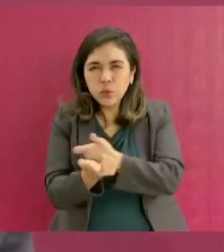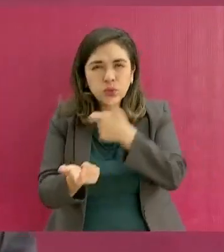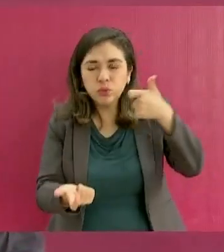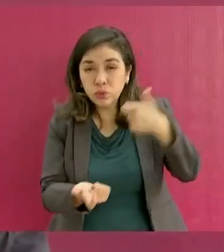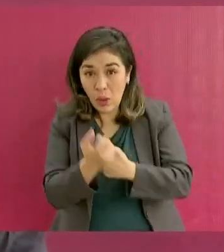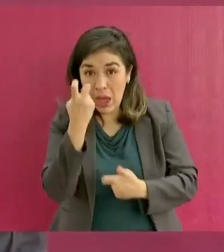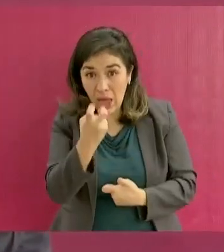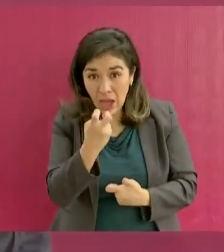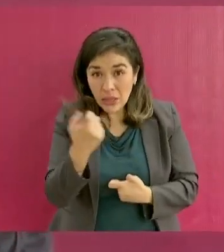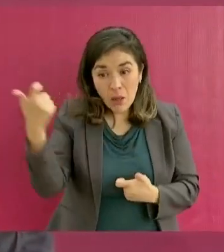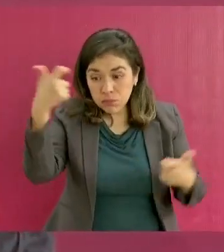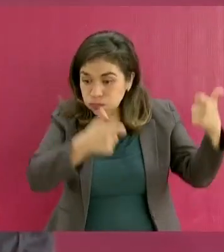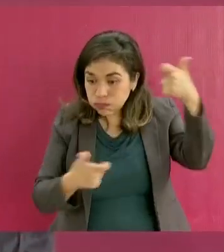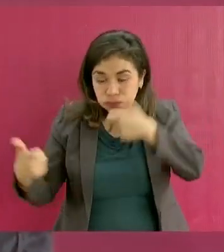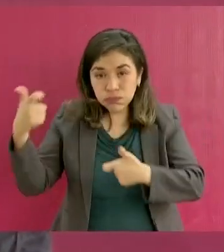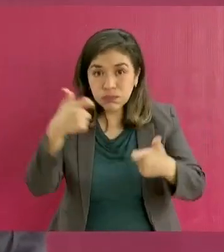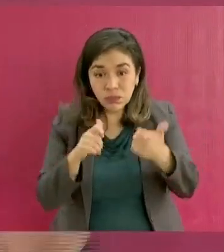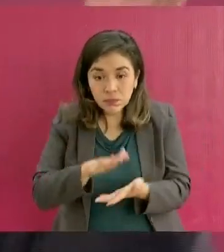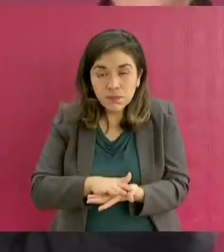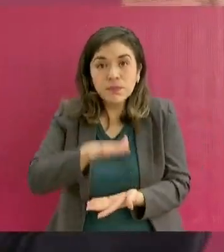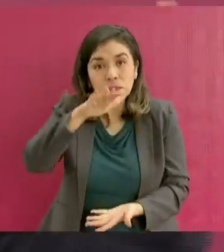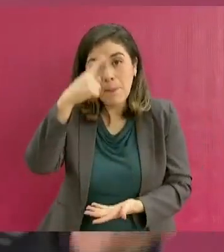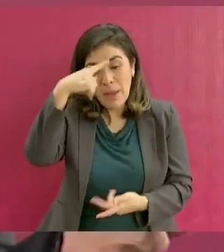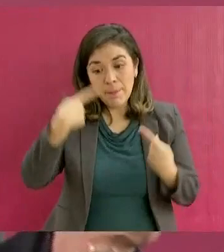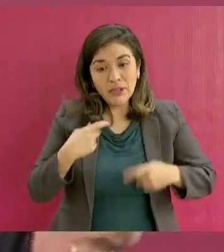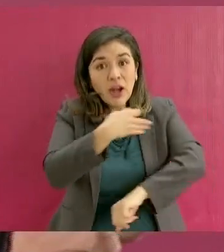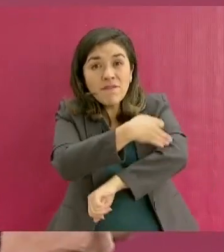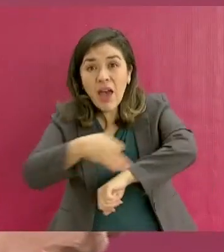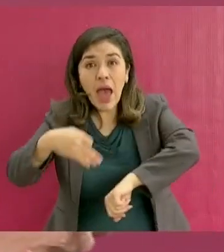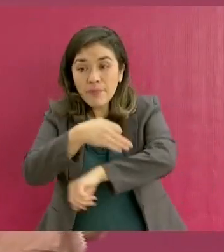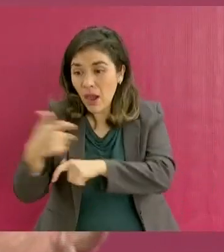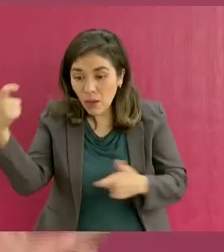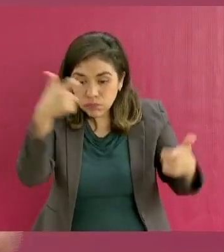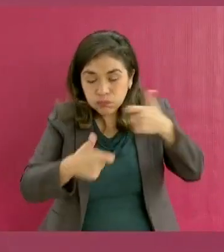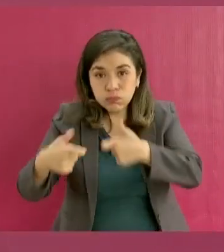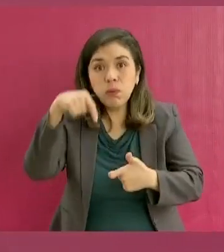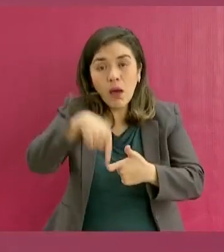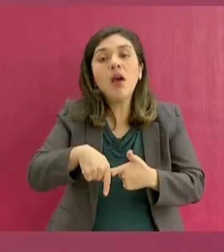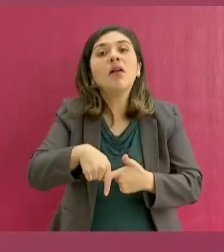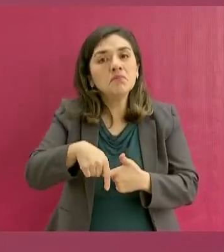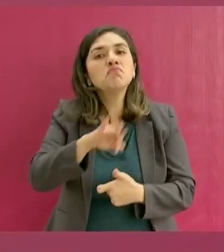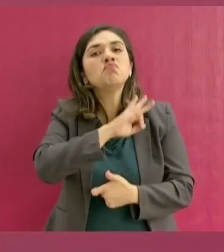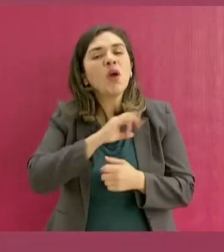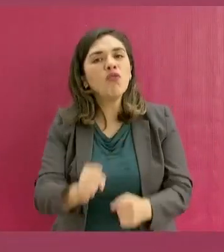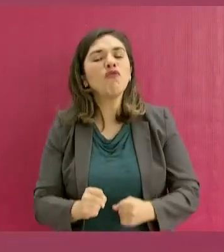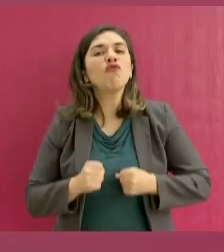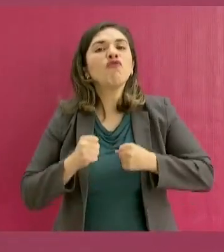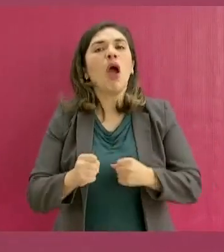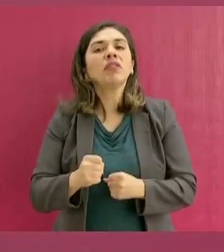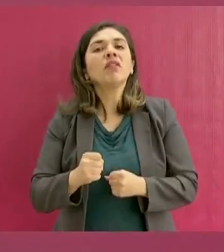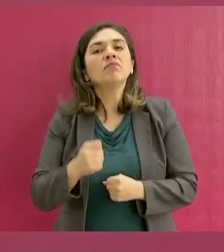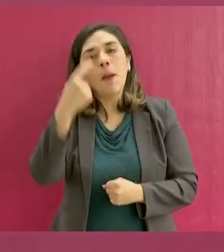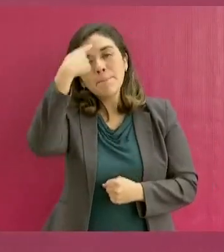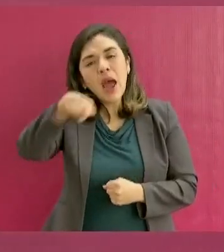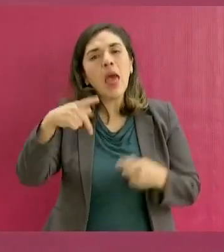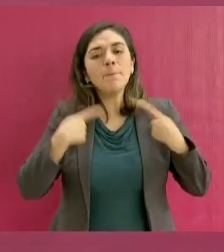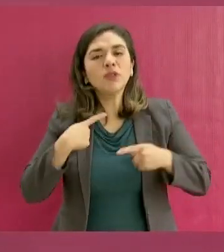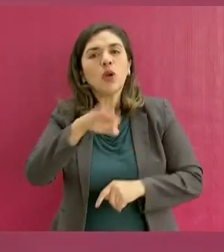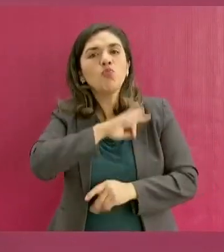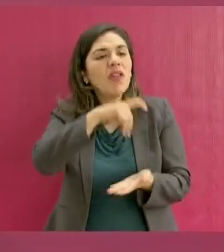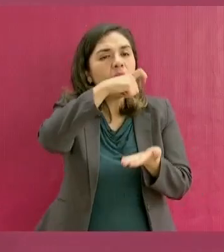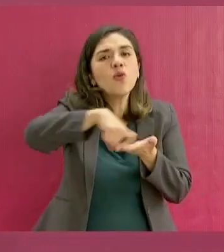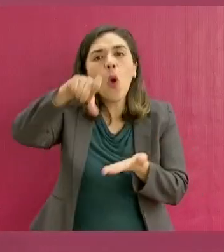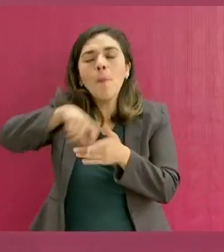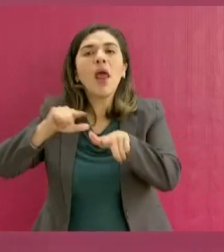lo que están enviando nuestros paisanos a sus familiares, con eso se está fortaleciendo la capacidad de consumo